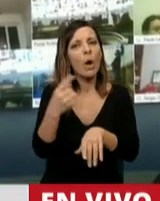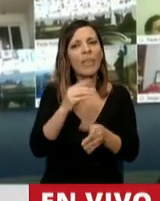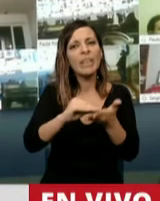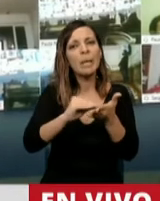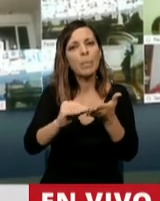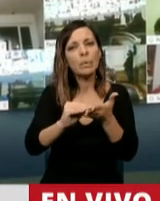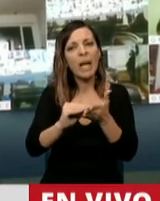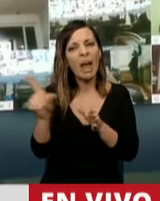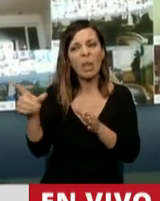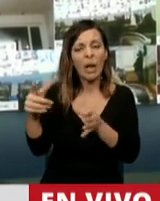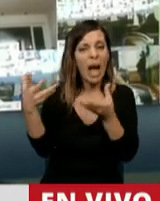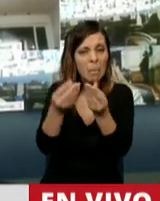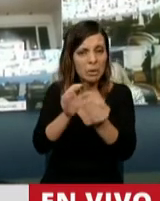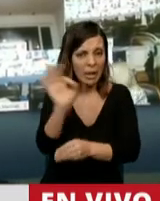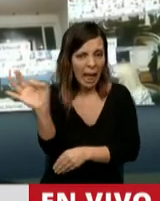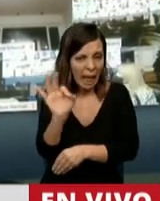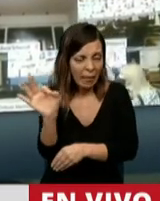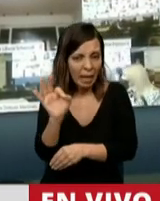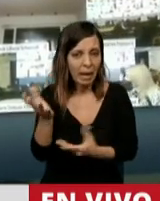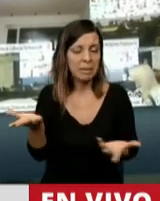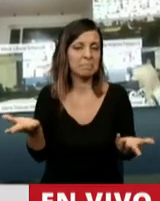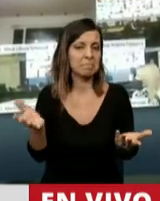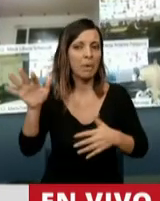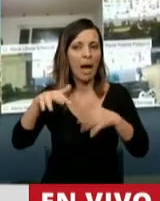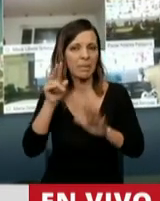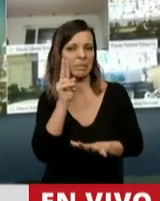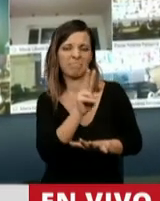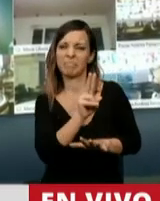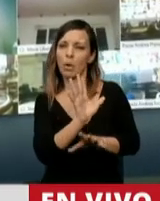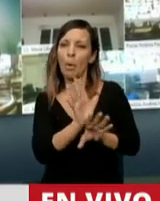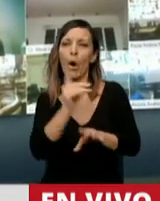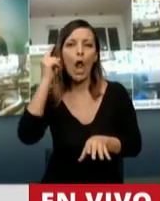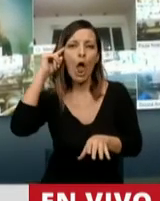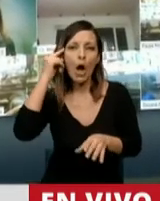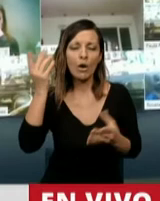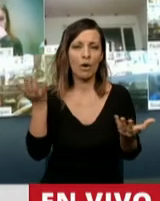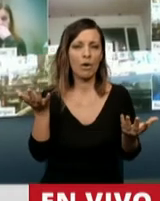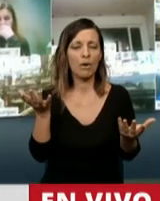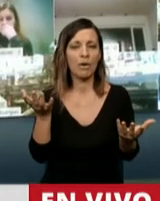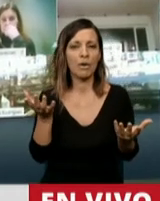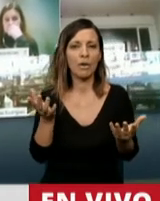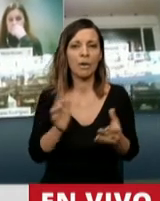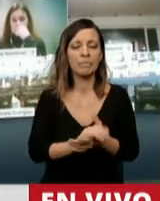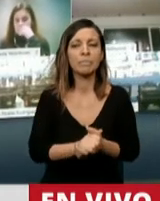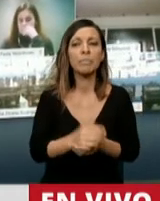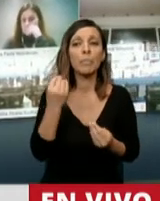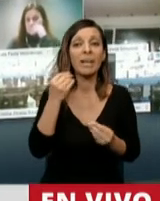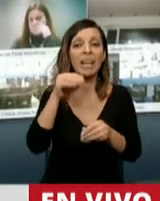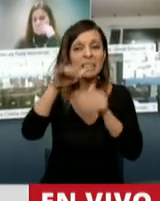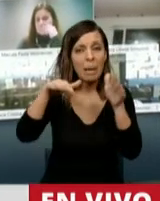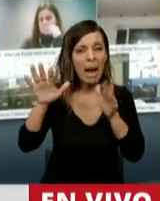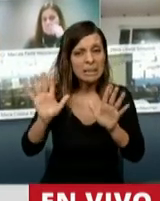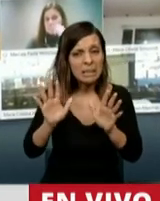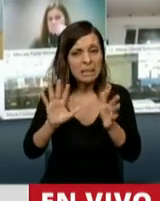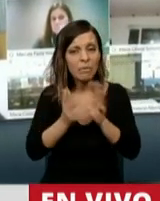ni siquiera tiene el apoyo de su bloque, que a veces es visto como un poco loco, porque llamar a los fusiles